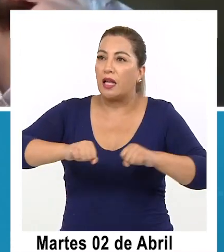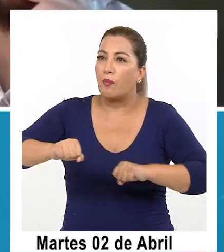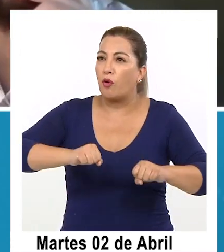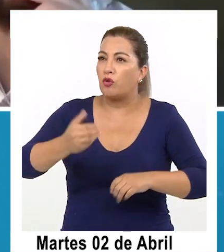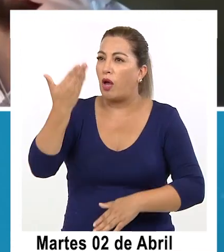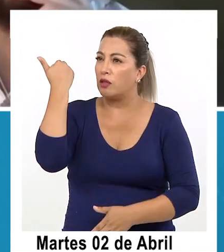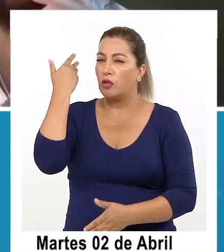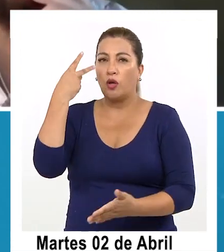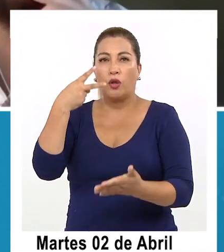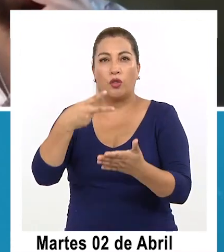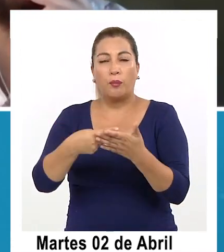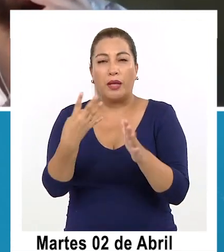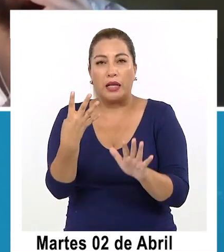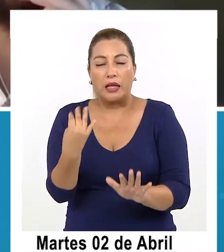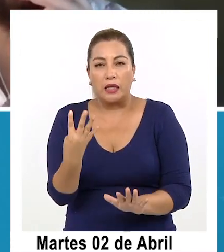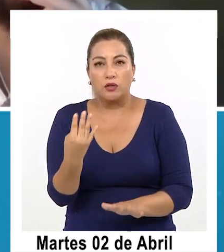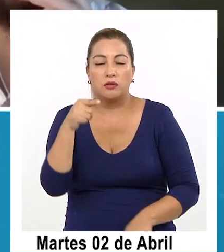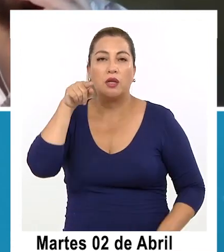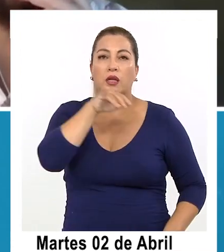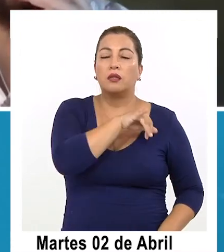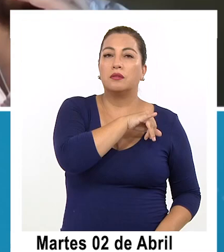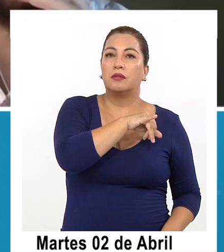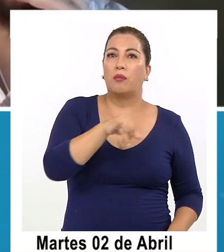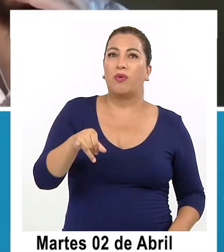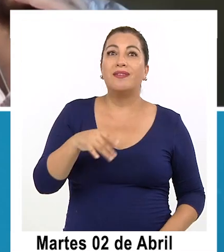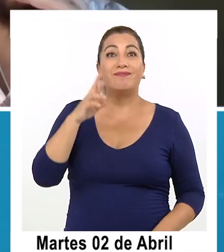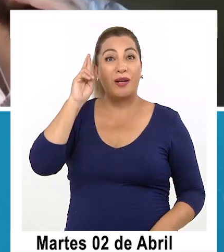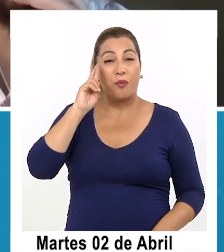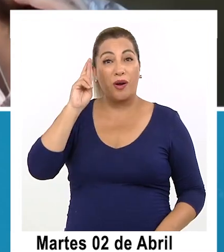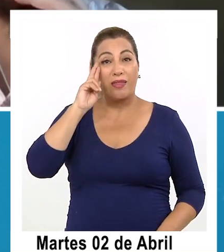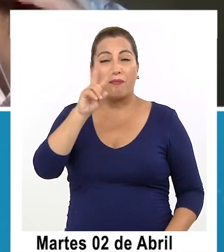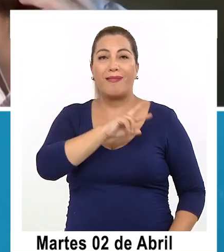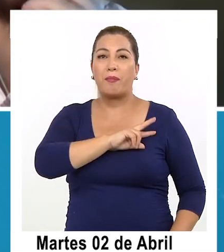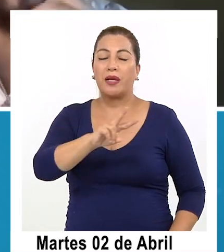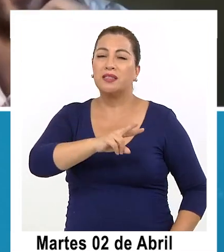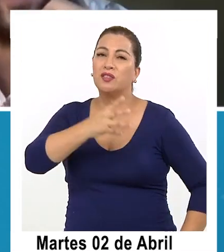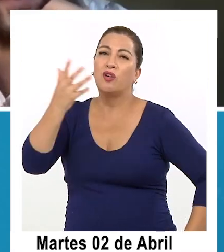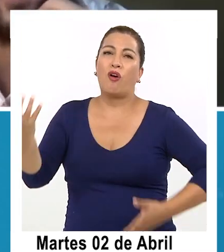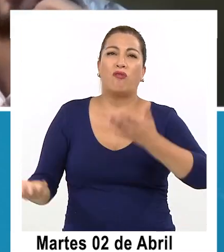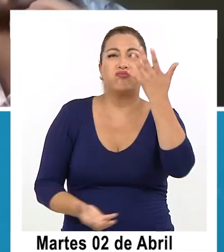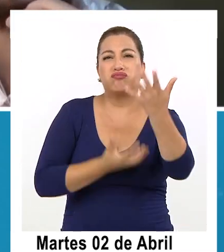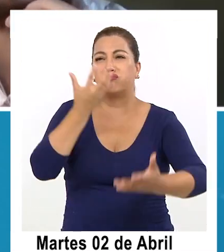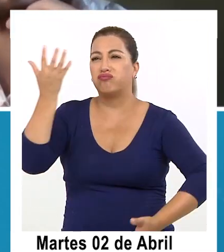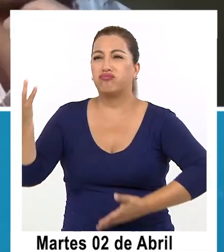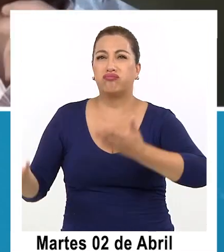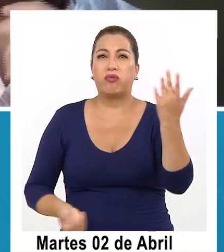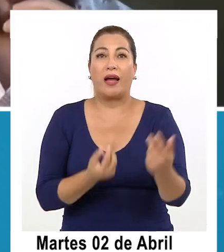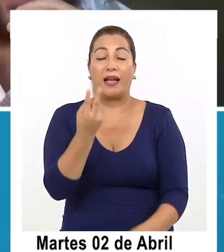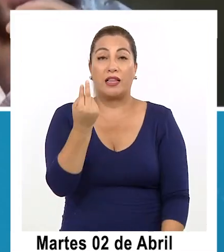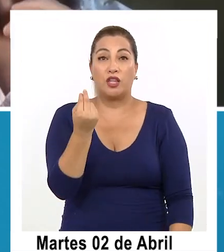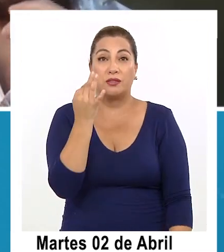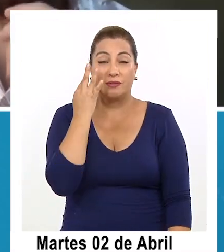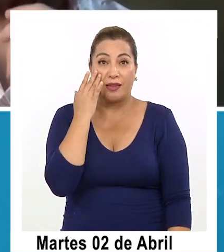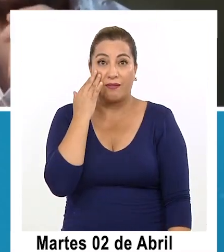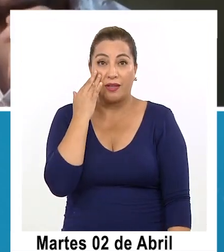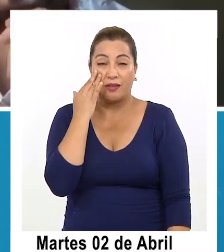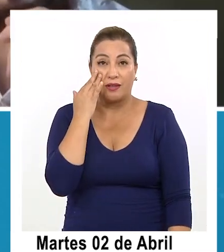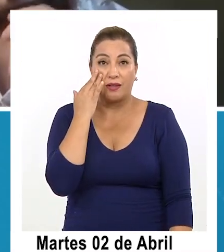terremoto de del dos mil catorce y después un gran incendio que ocurrió en Valparaíso diez días después el doce de abril claro